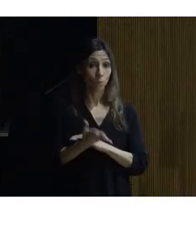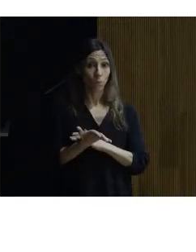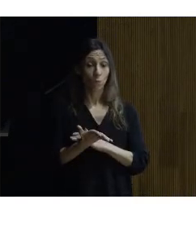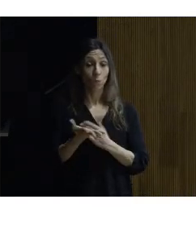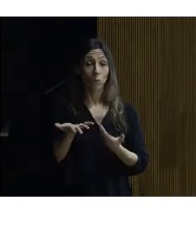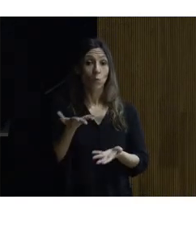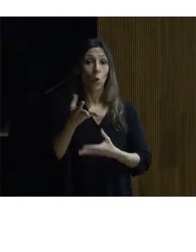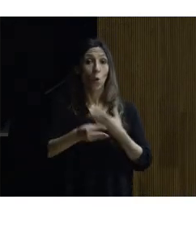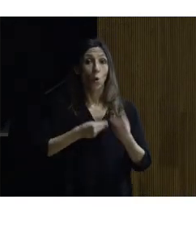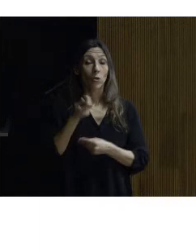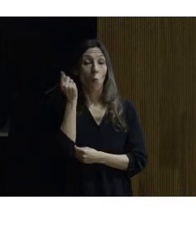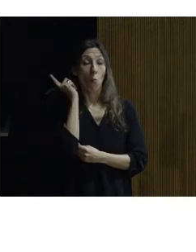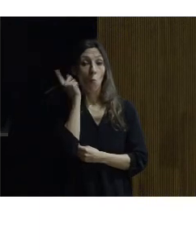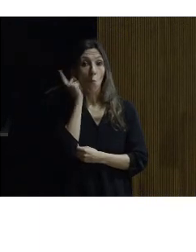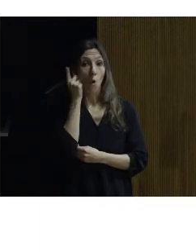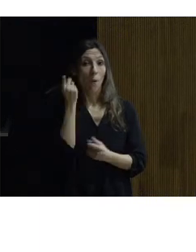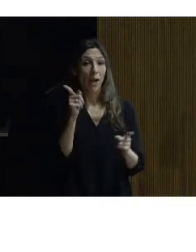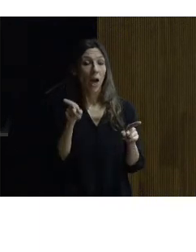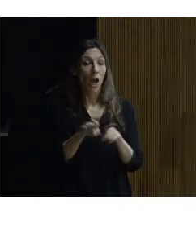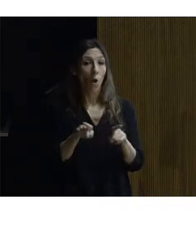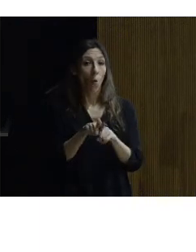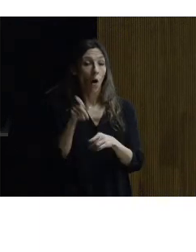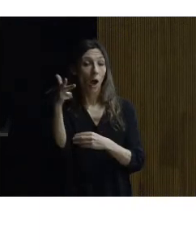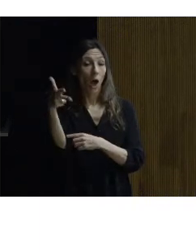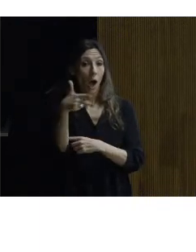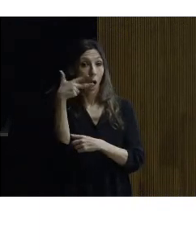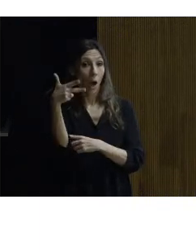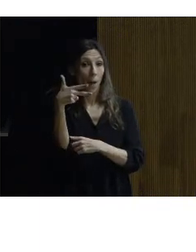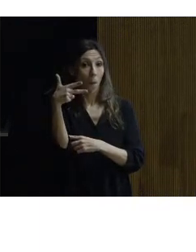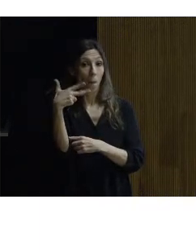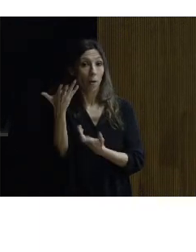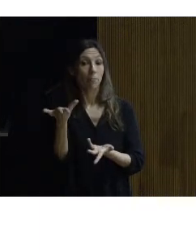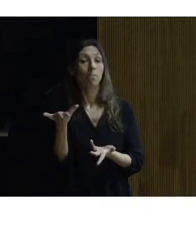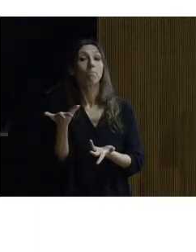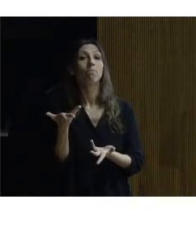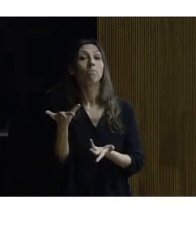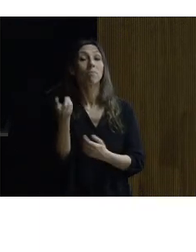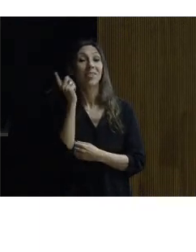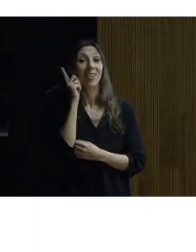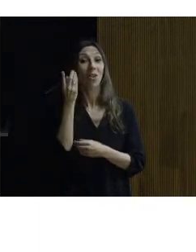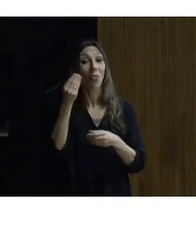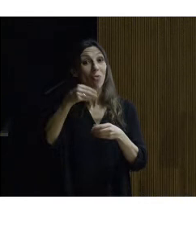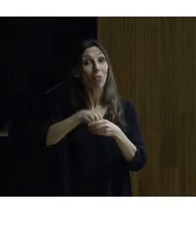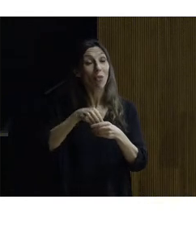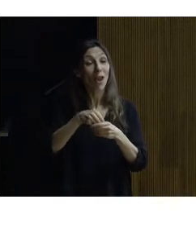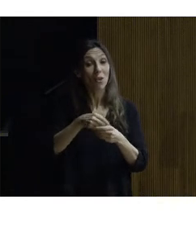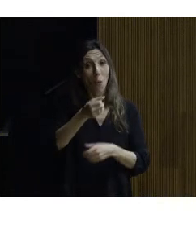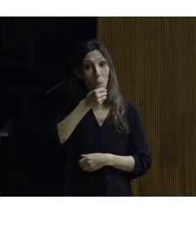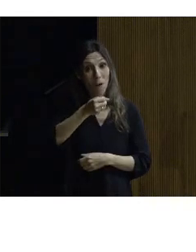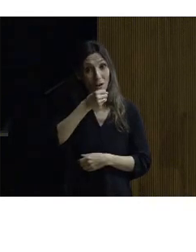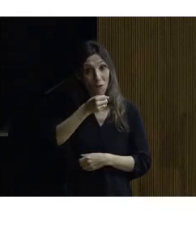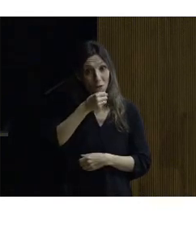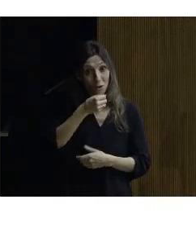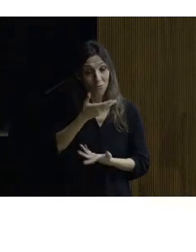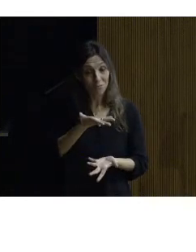teléfono móvil como cámara de vídeo nuestro teléfono móvil tiene el micrófono en el propio chasis entonces estamos